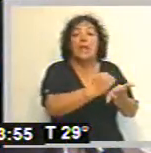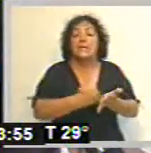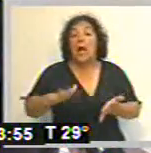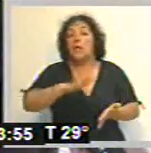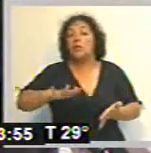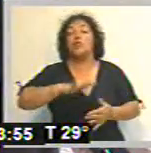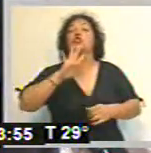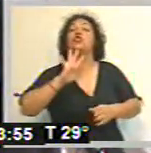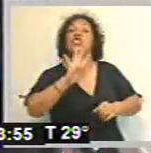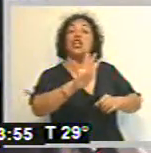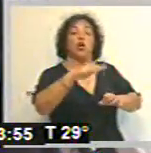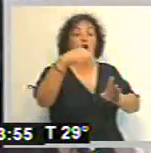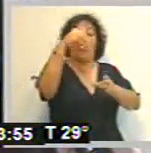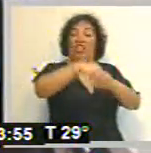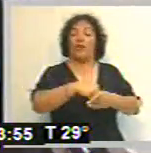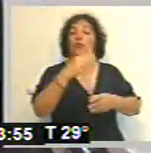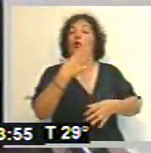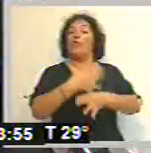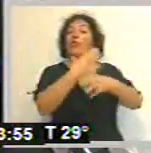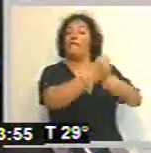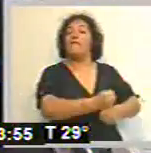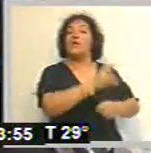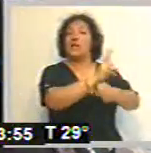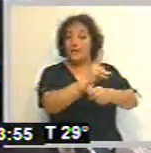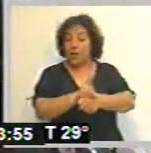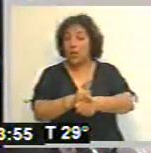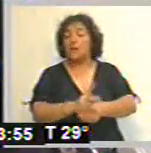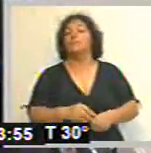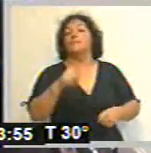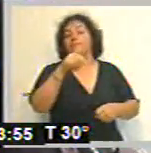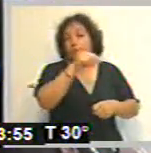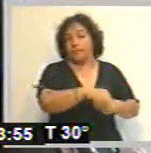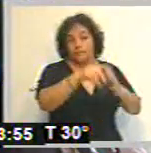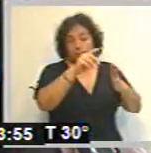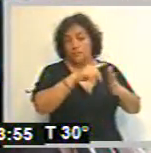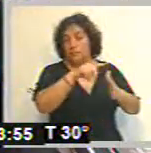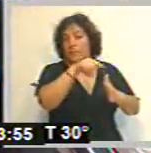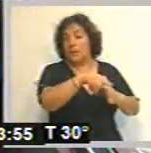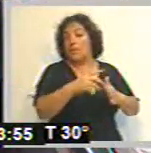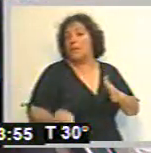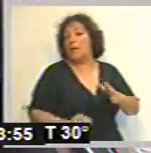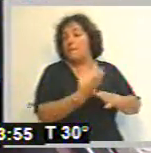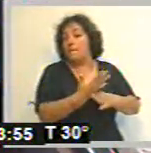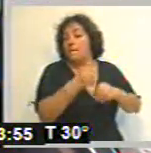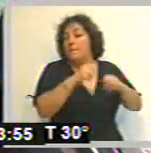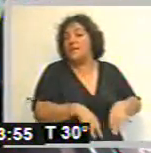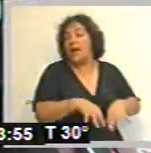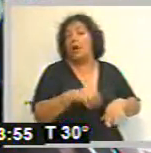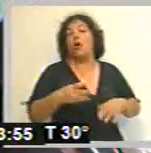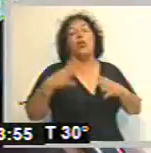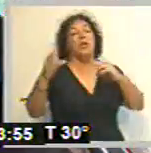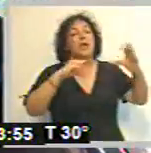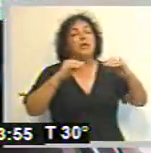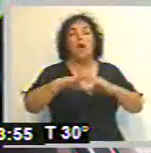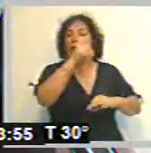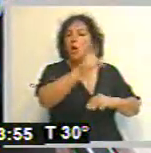caso son 5 áreas dentro de Defensa Civil, en las cuales, inicialmente, recién en la charla que tuvimos con el